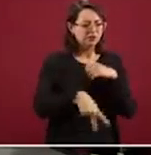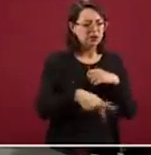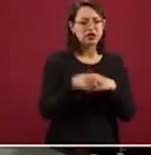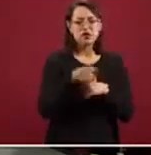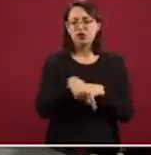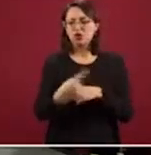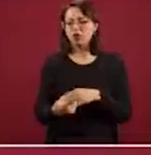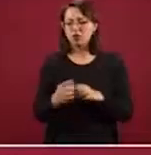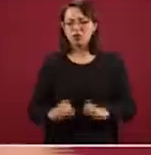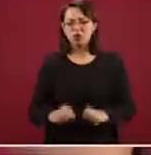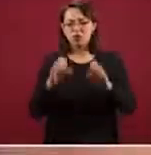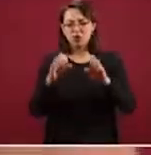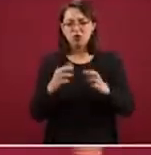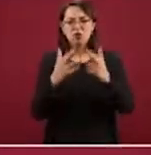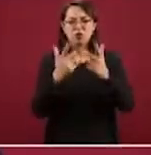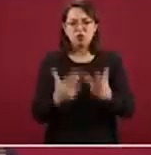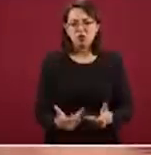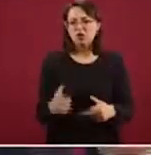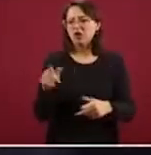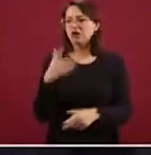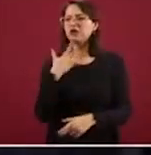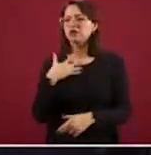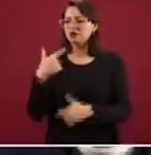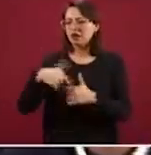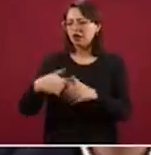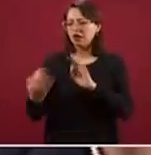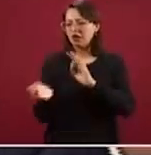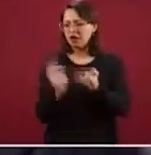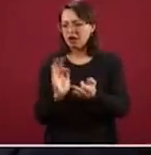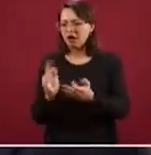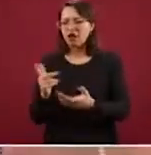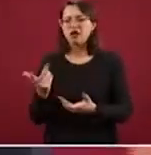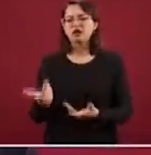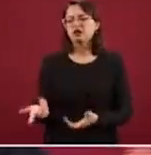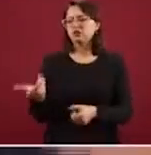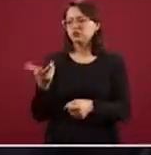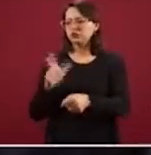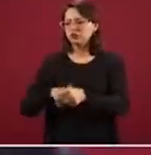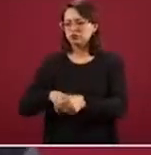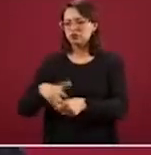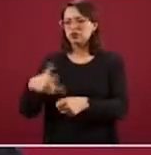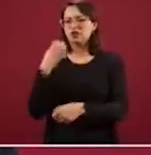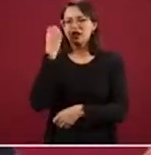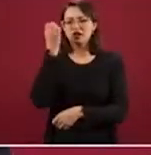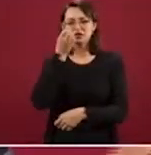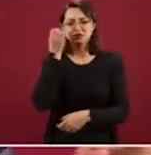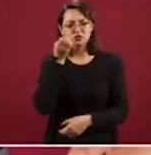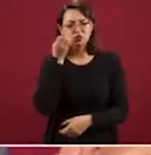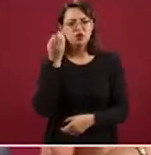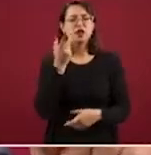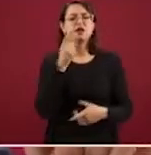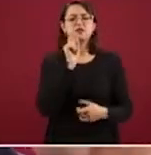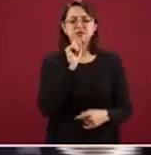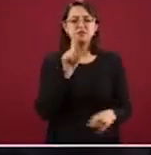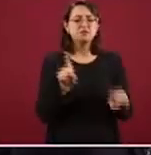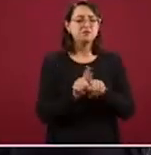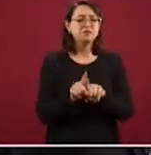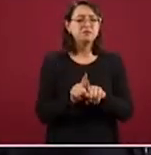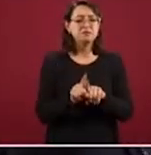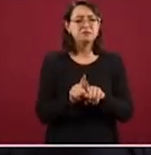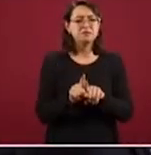infraestructura de riesgo, gasolinerías, hospitales, escuelas, incluso nos permite